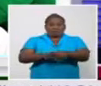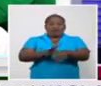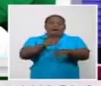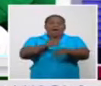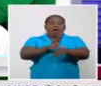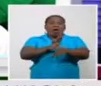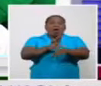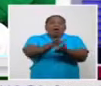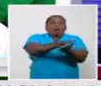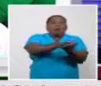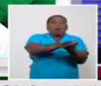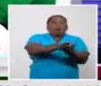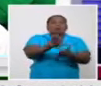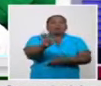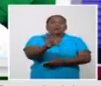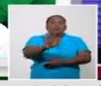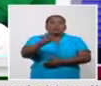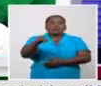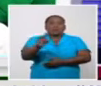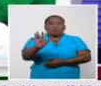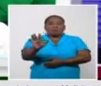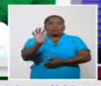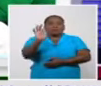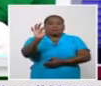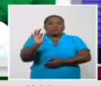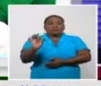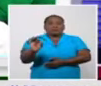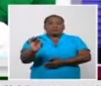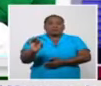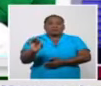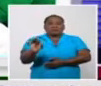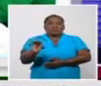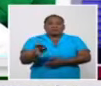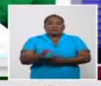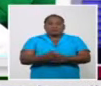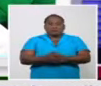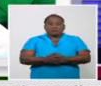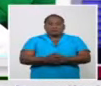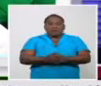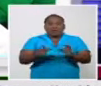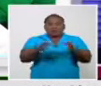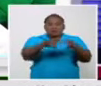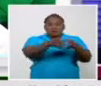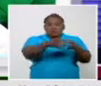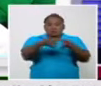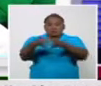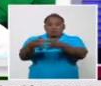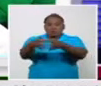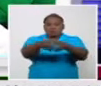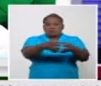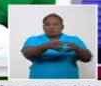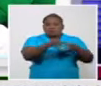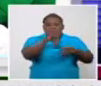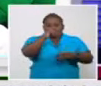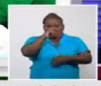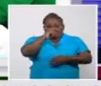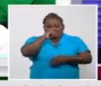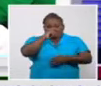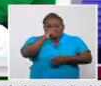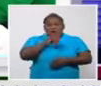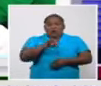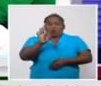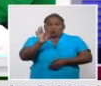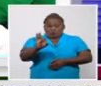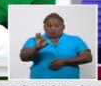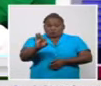,5%. Por grupos de edades, los 893 personas